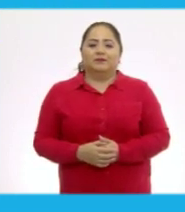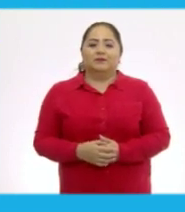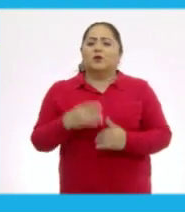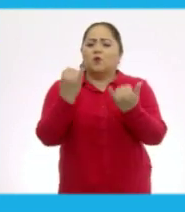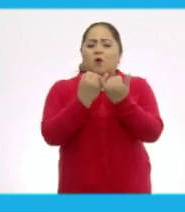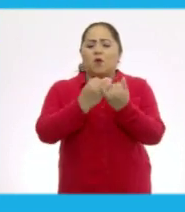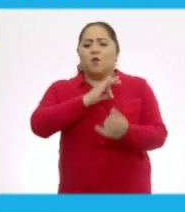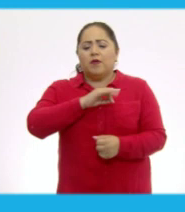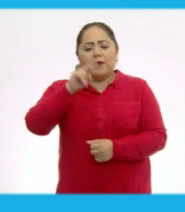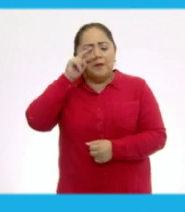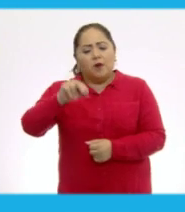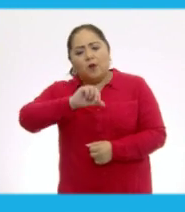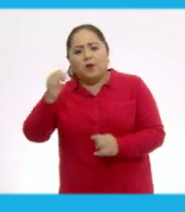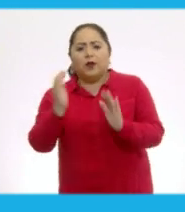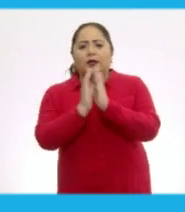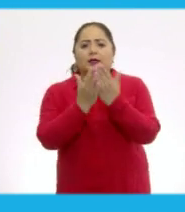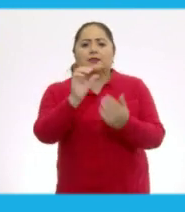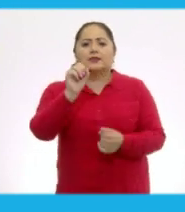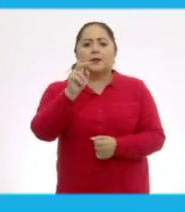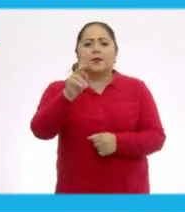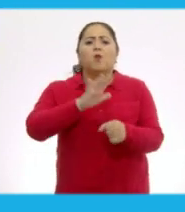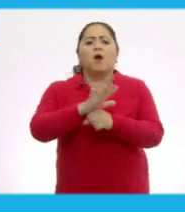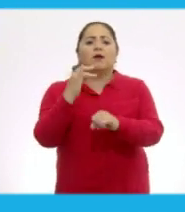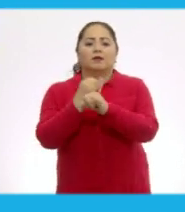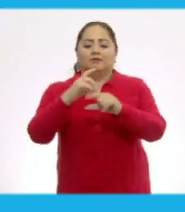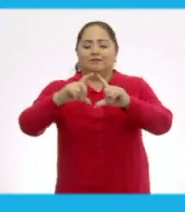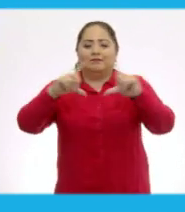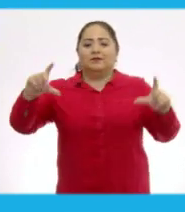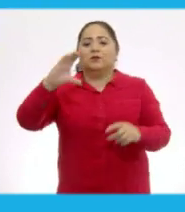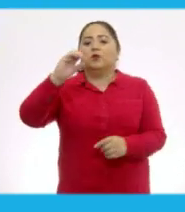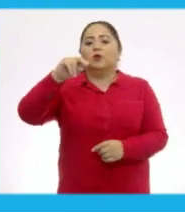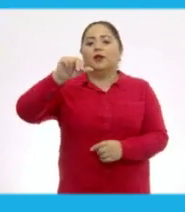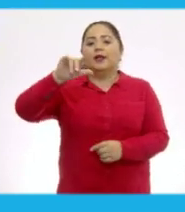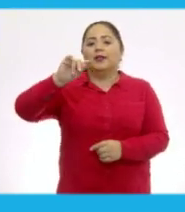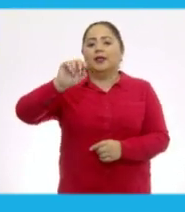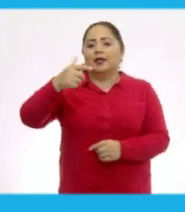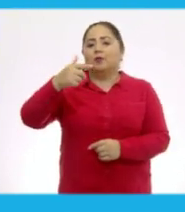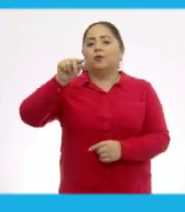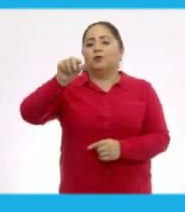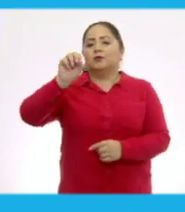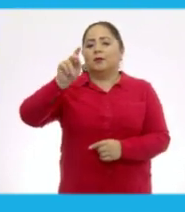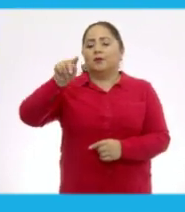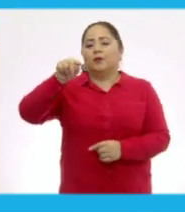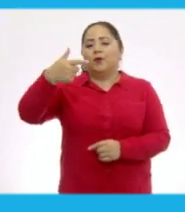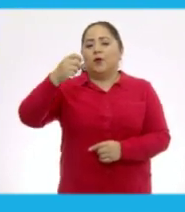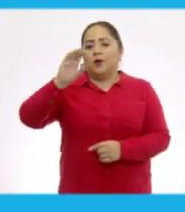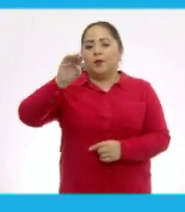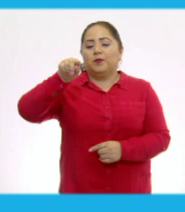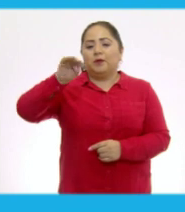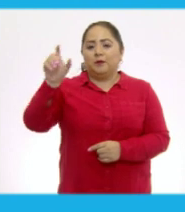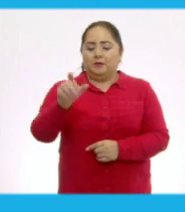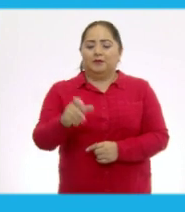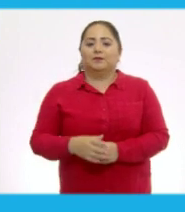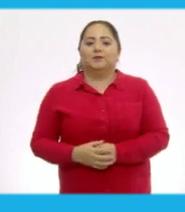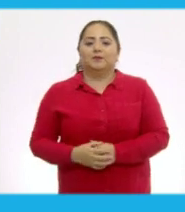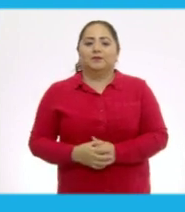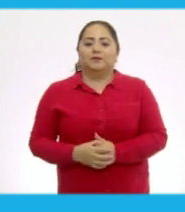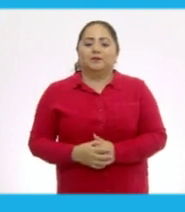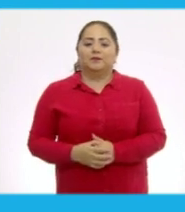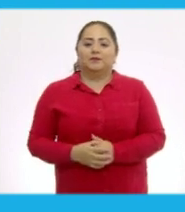También puedes encontrar los libros de texto en la página conalitec.cep.gov.mx